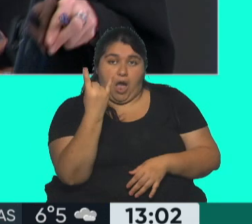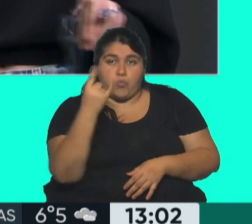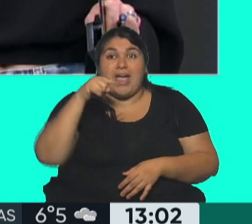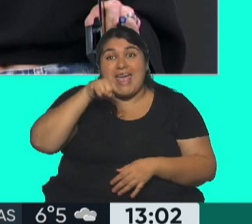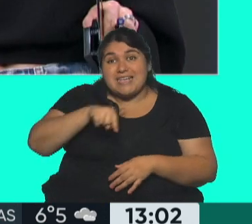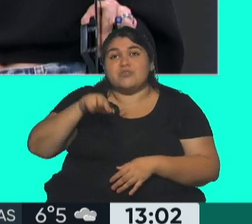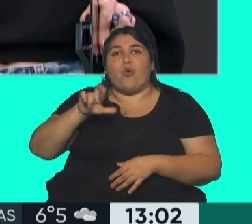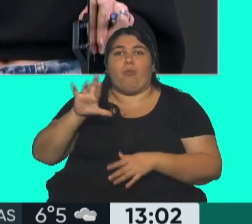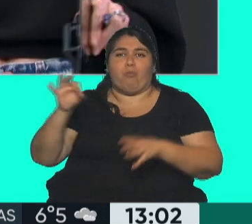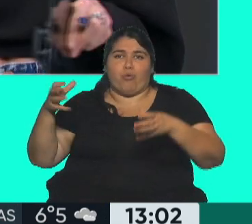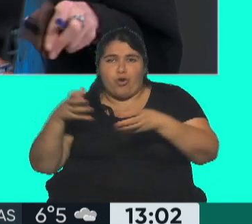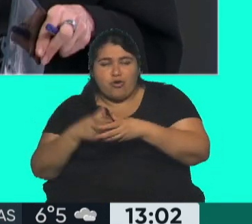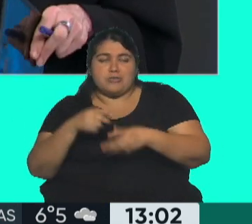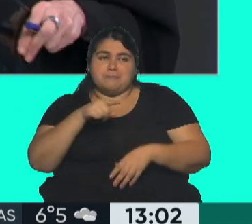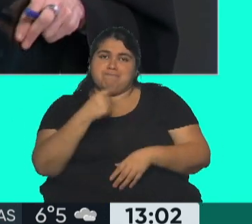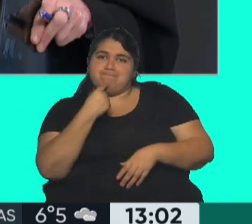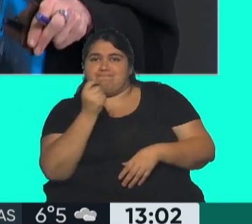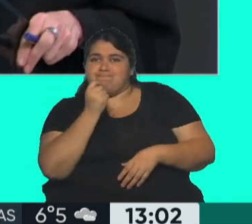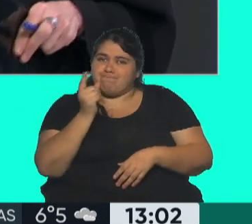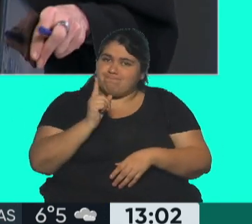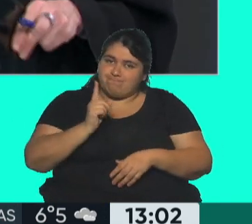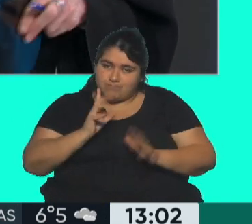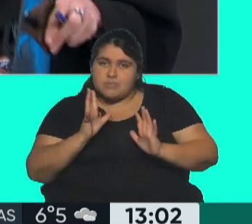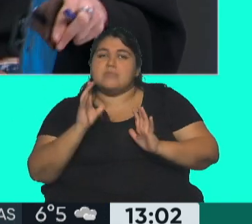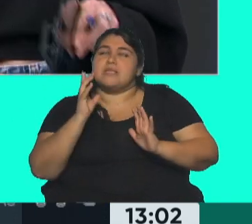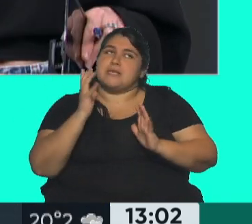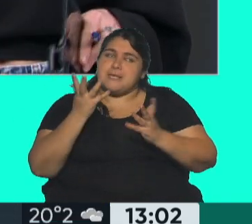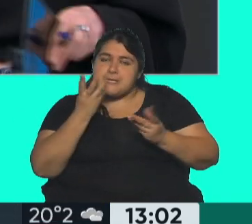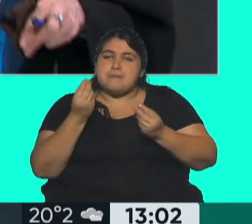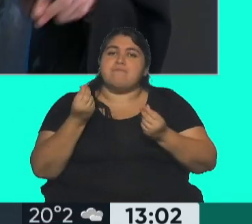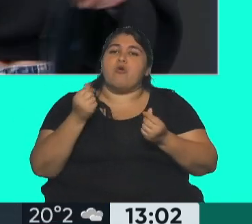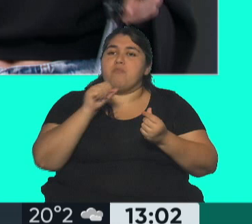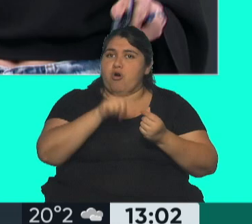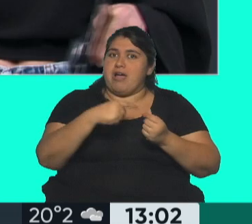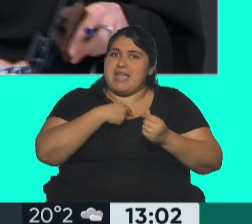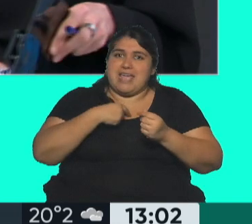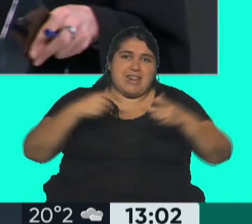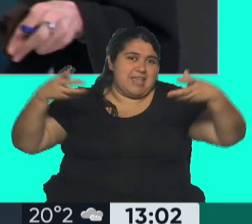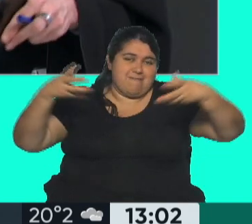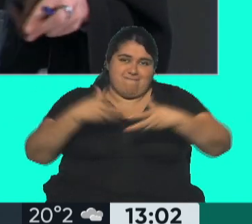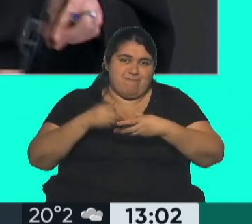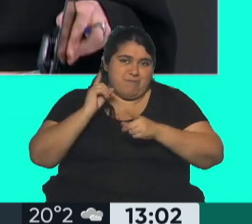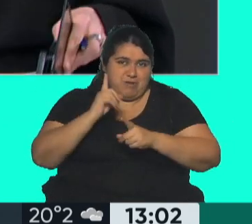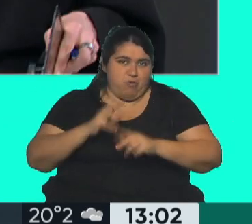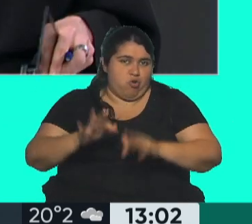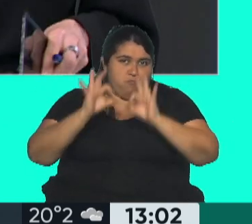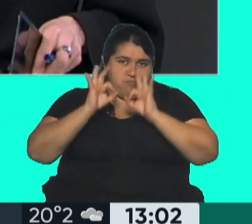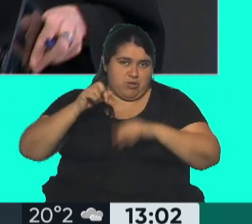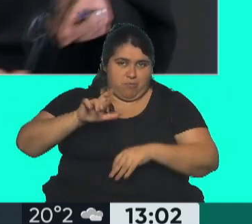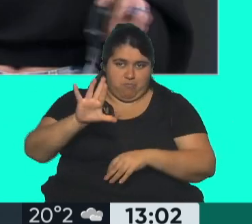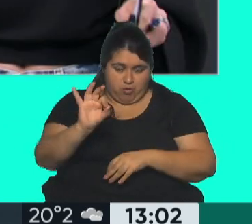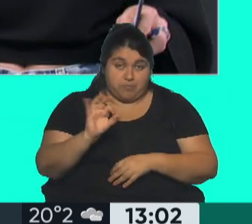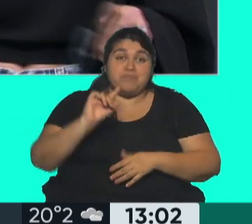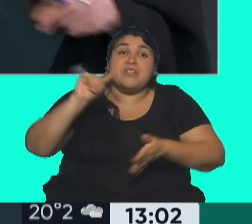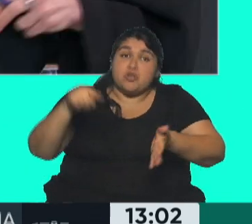al PRO, que pretende que la Ciudad de Buenos Aires siga siendo únicamente amarilla. Esta es la interna en la Ciudad de Buenos Aires,